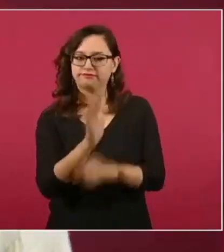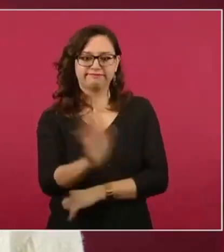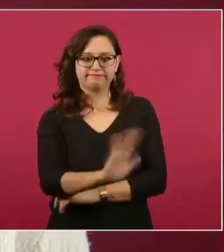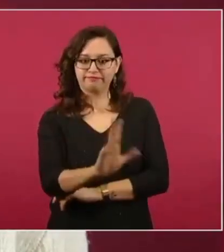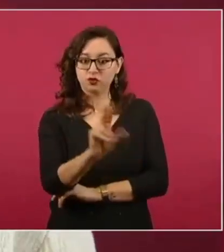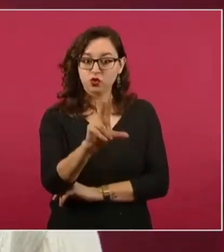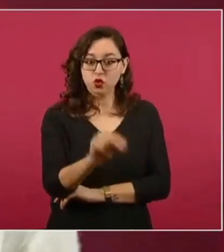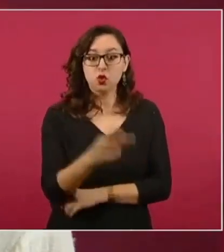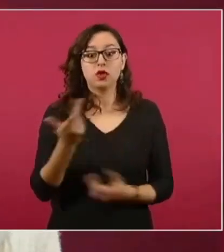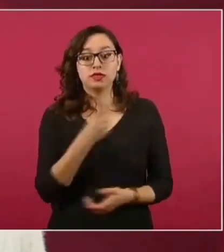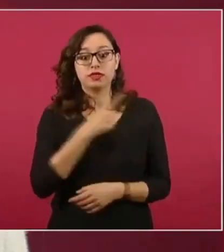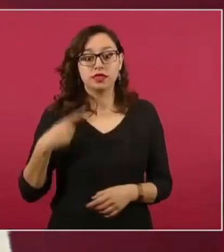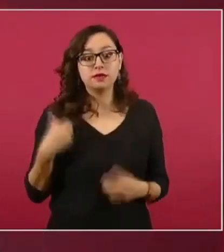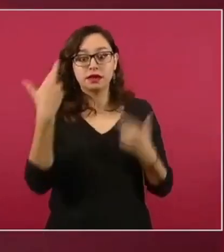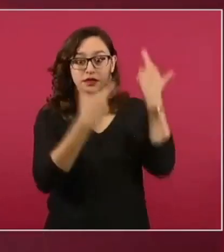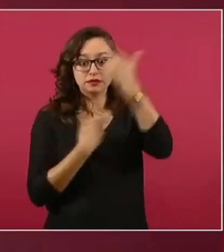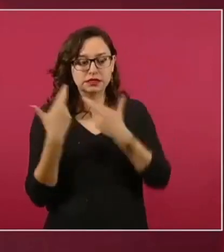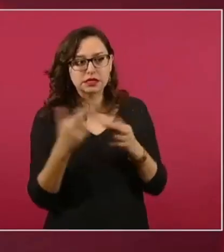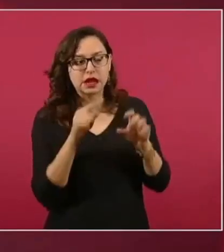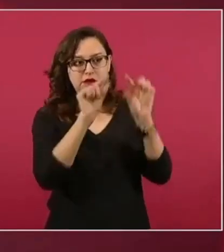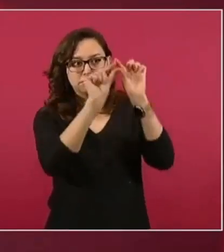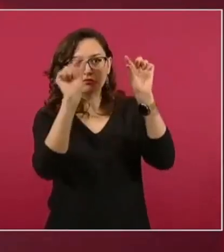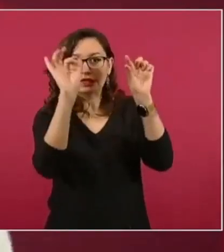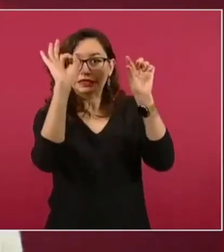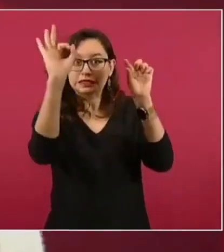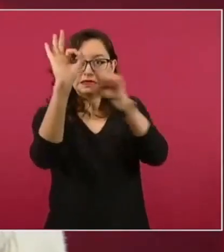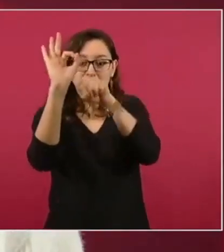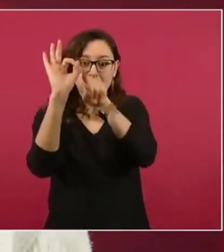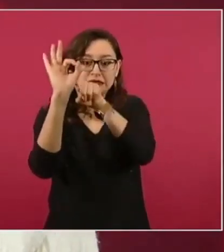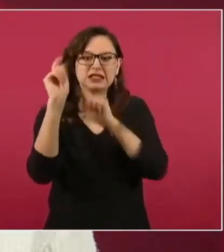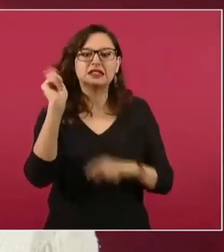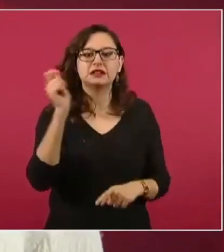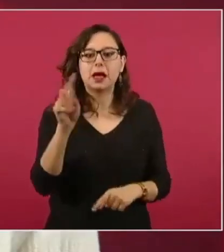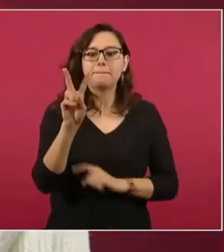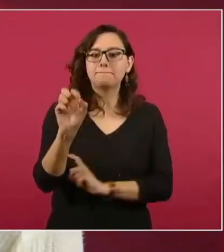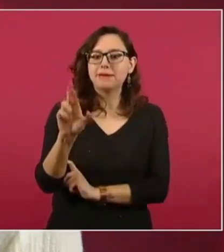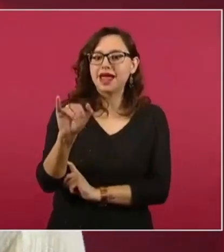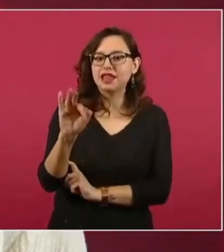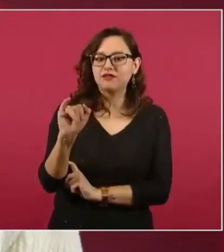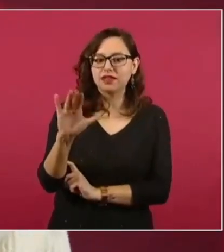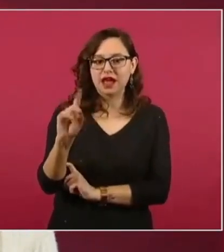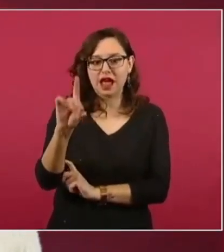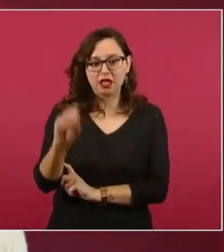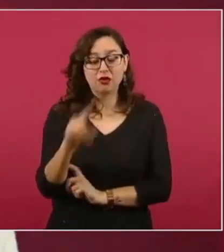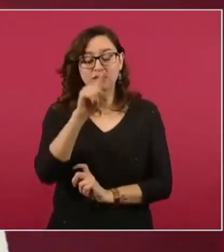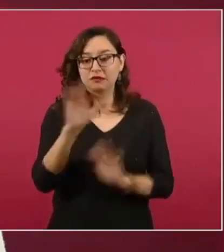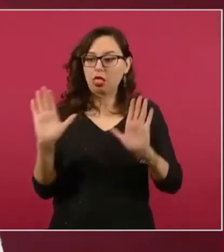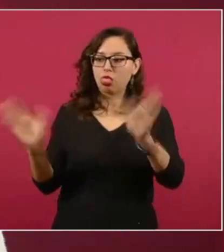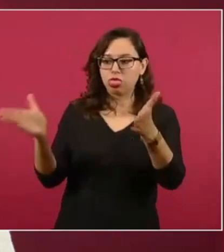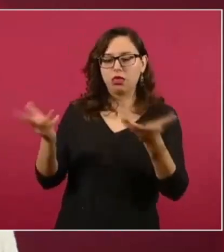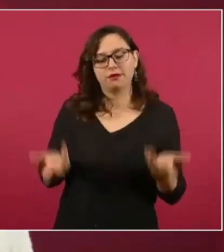a todos los que nos están viendo que no se dejen sorprender. Se trata de mensajes